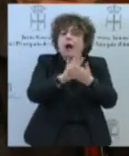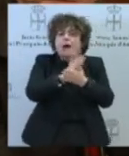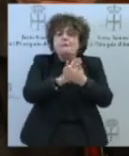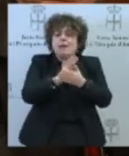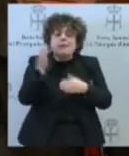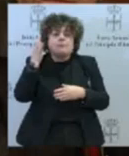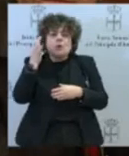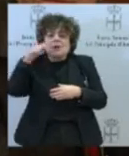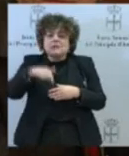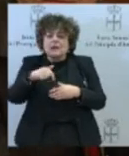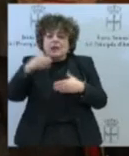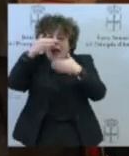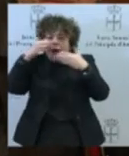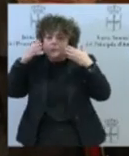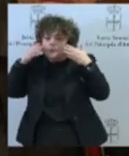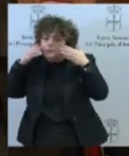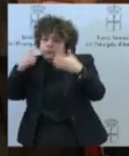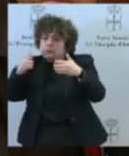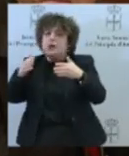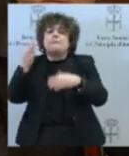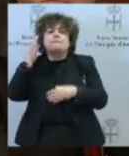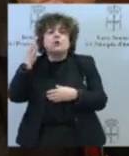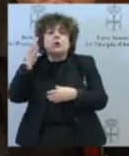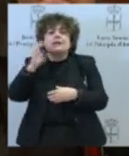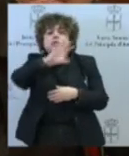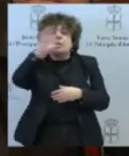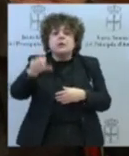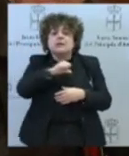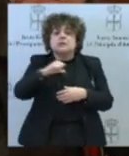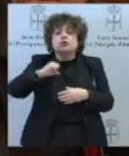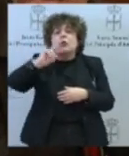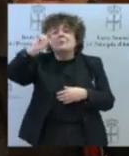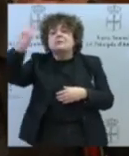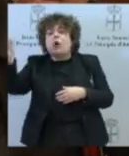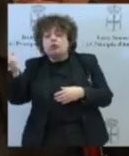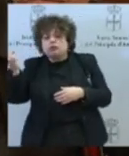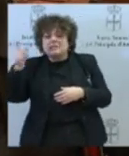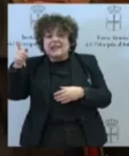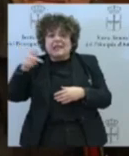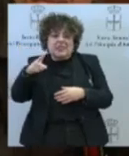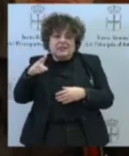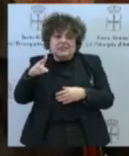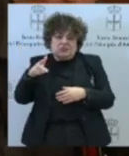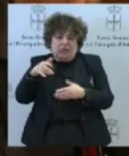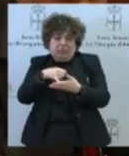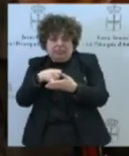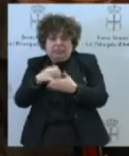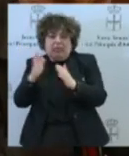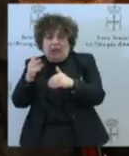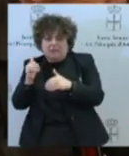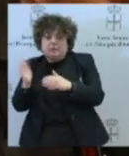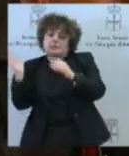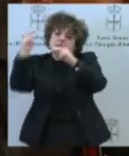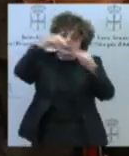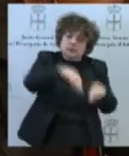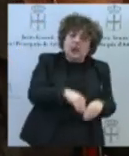mujeres que están en otros territorios donde se vulneran permanentemente sus derechos. Y yo le digo esto, señor consejero, porque no trato